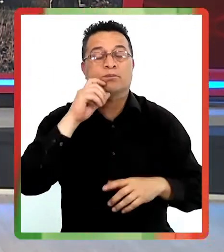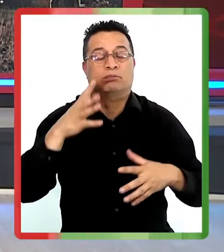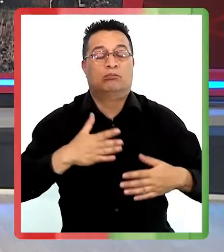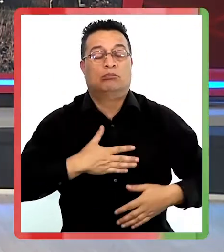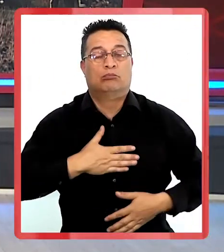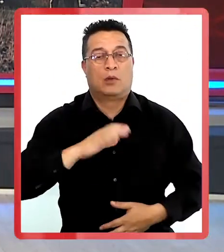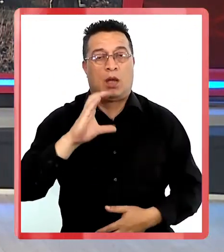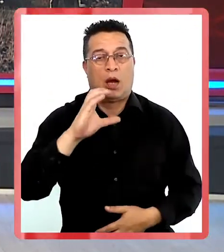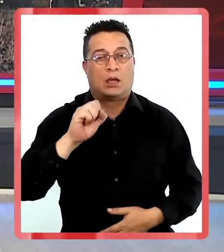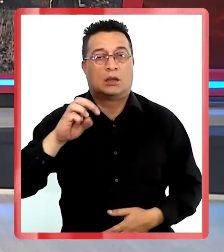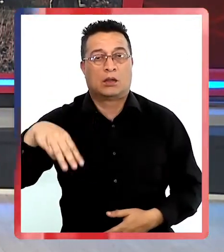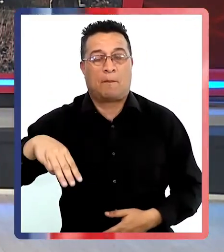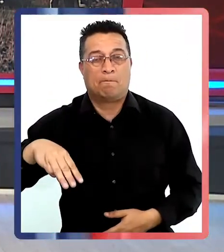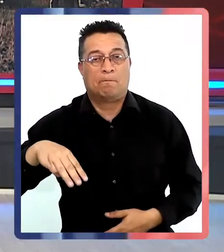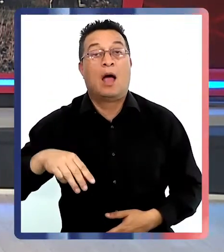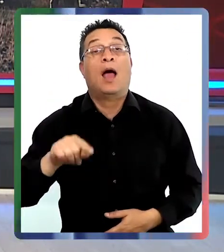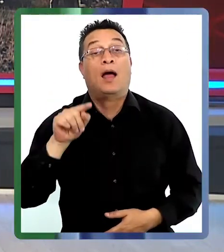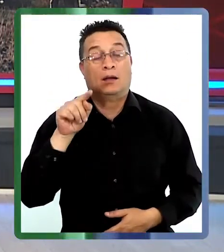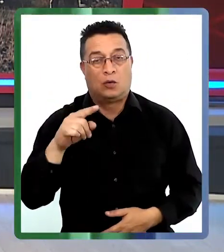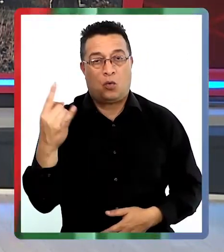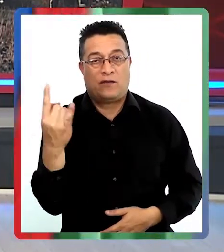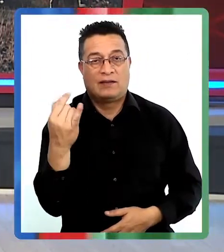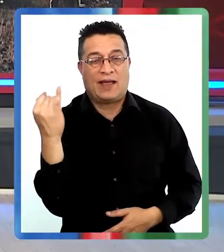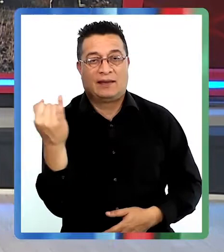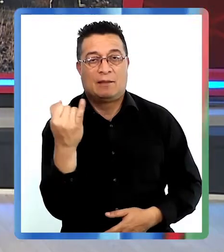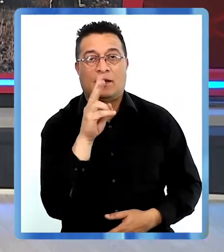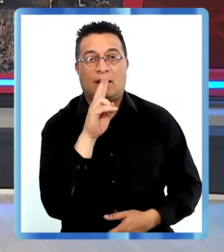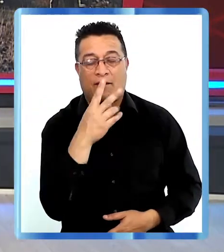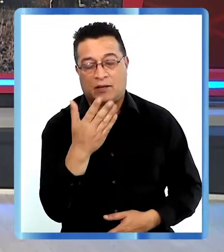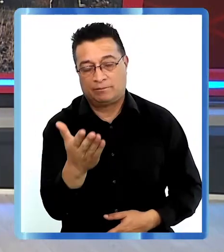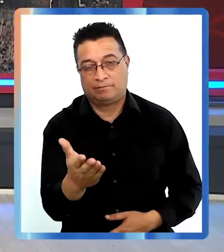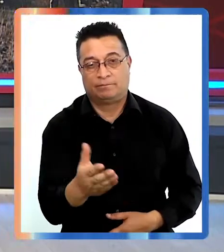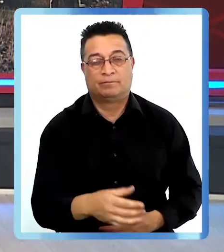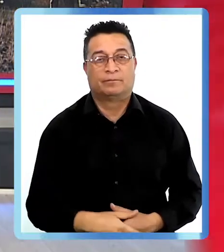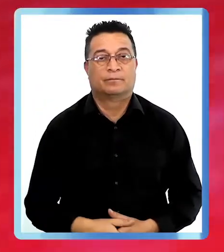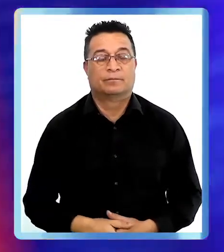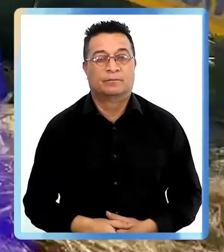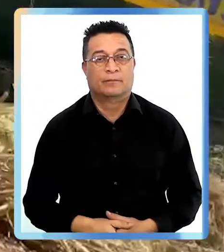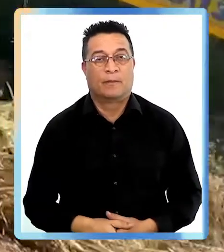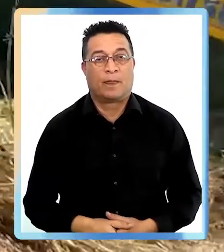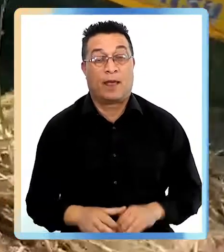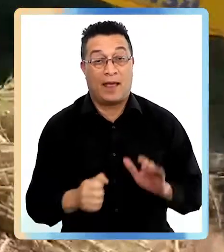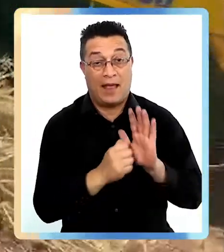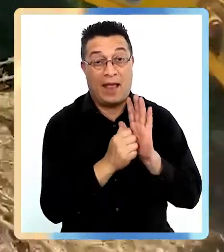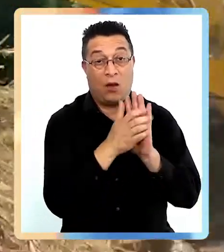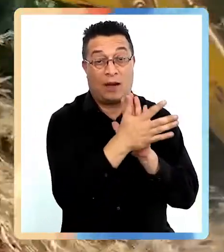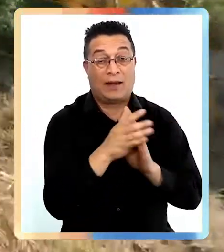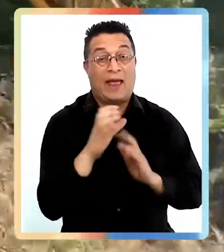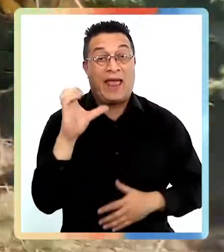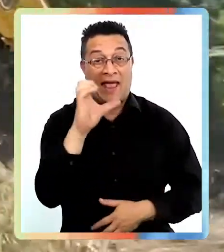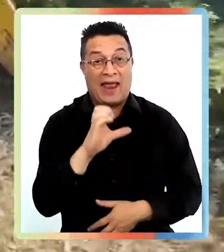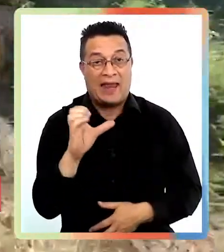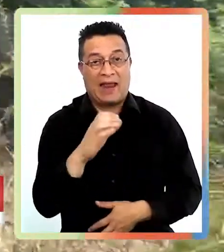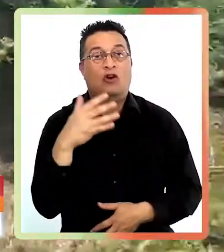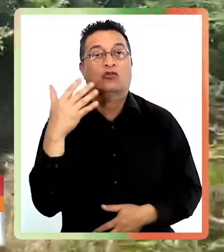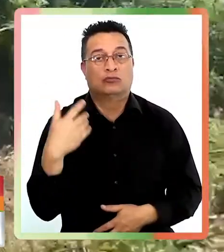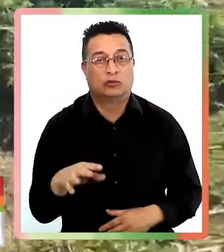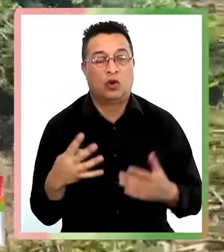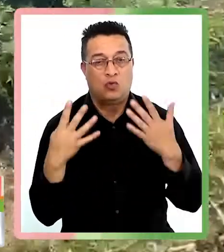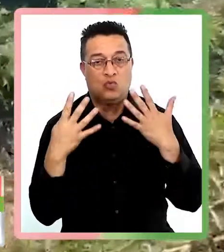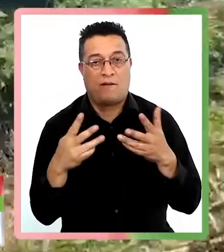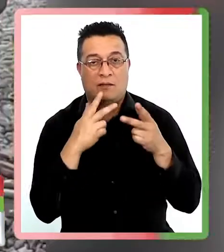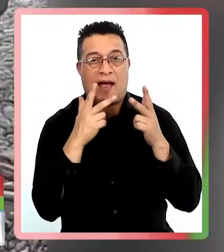coordinadora Arauco Mayeco. Universidad Autónoma de Televisión con el informe. En la Araucanía, en enero, se